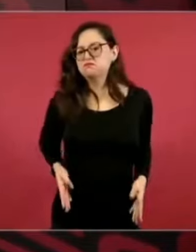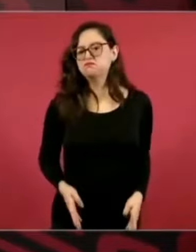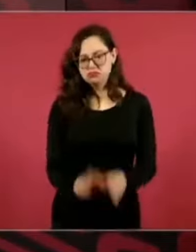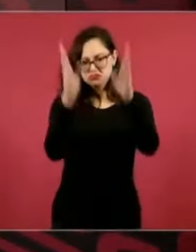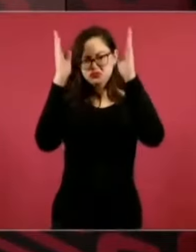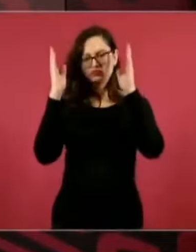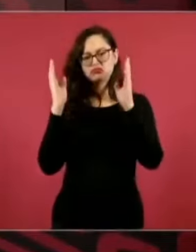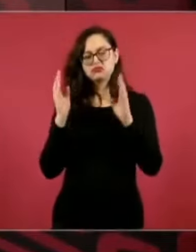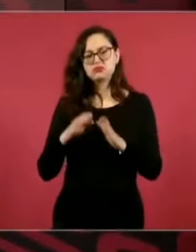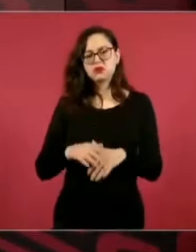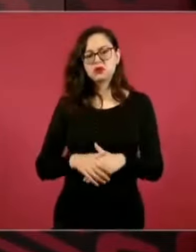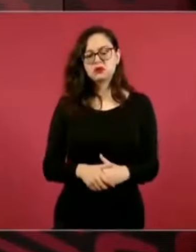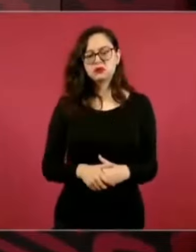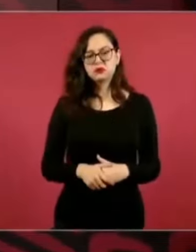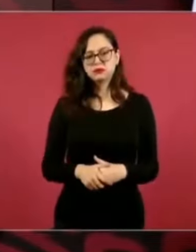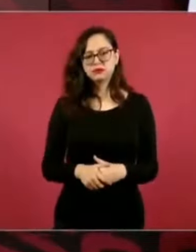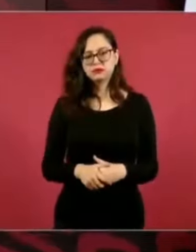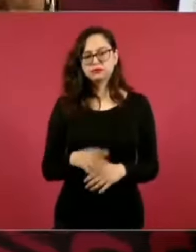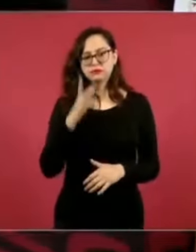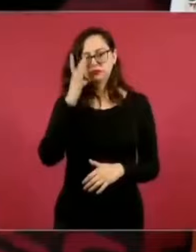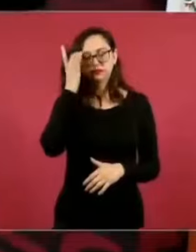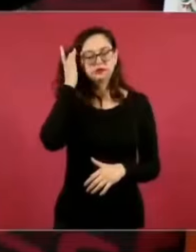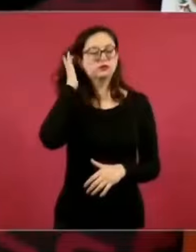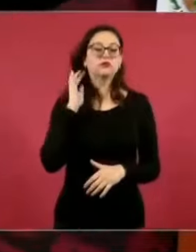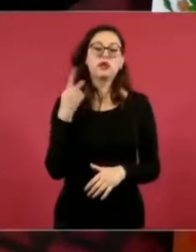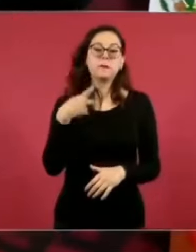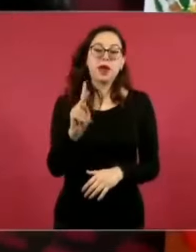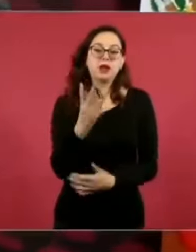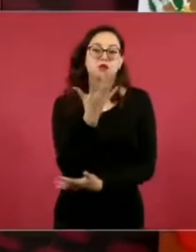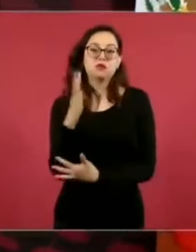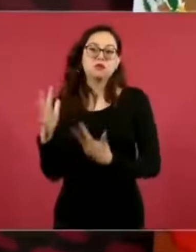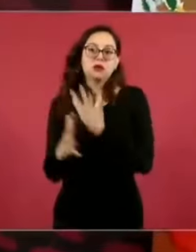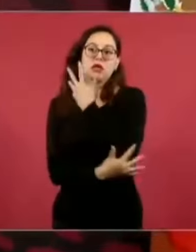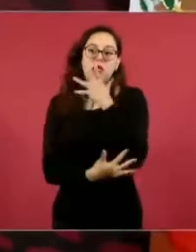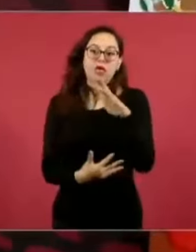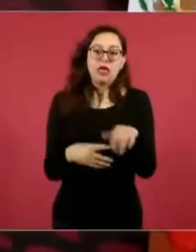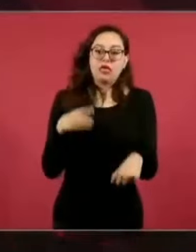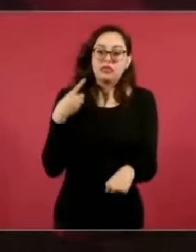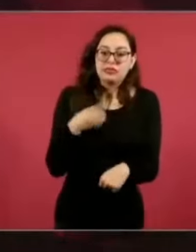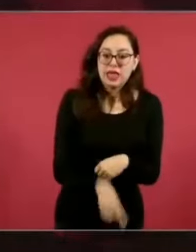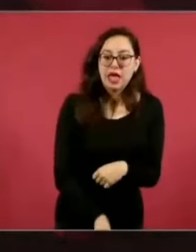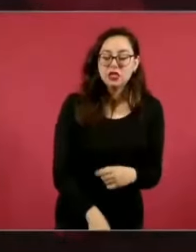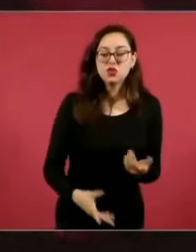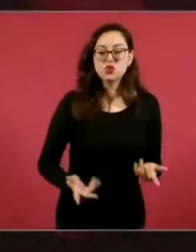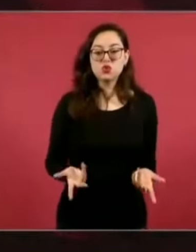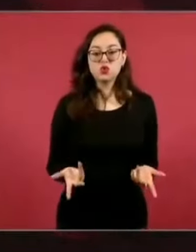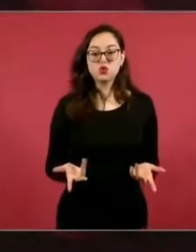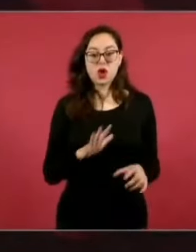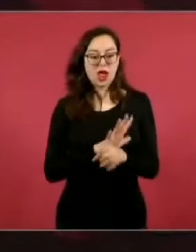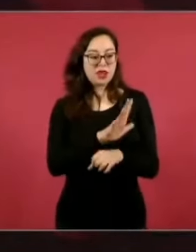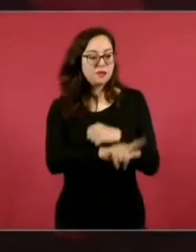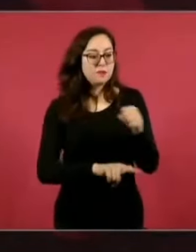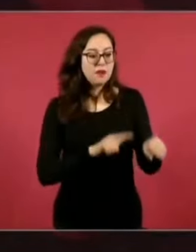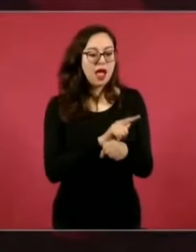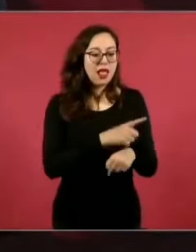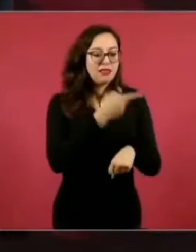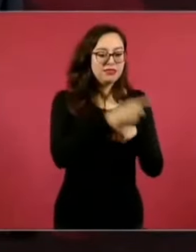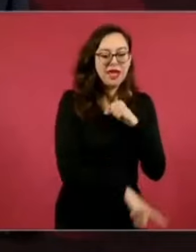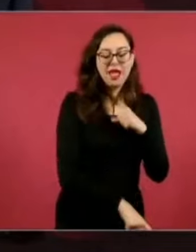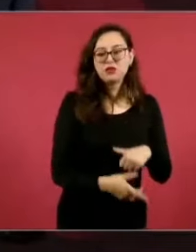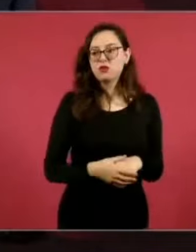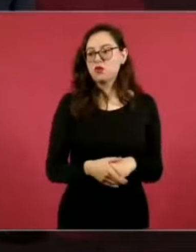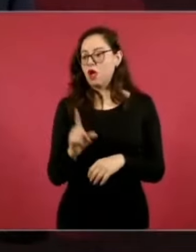y, sin embargo, para el paso de fauna, para no afectar cenotes,